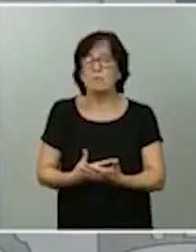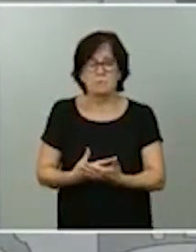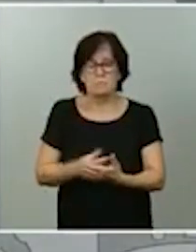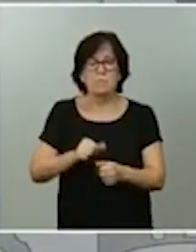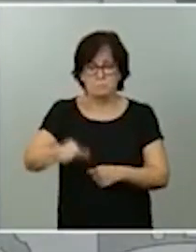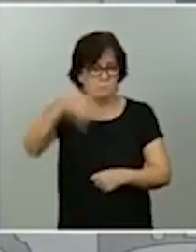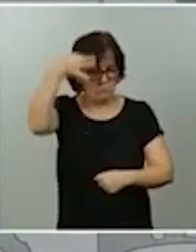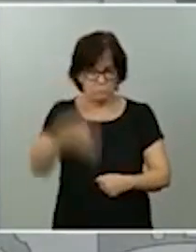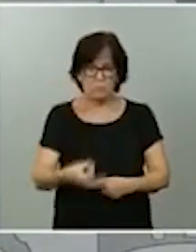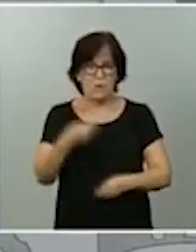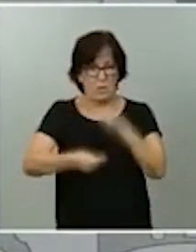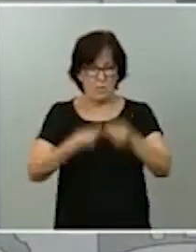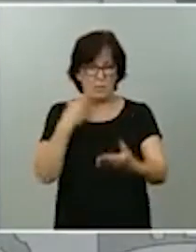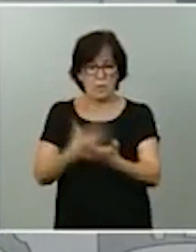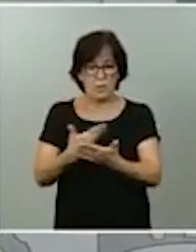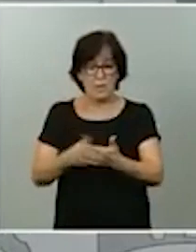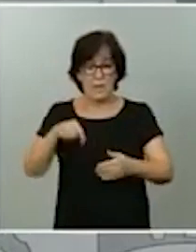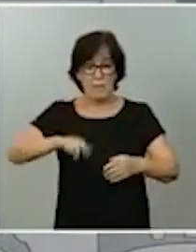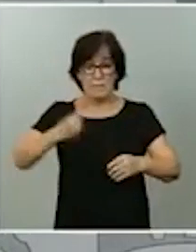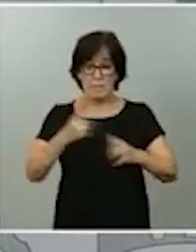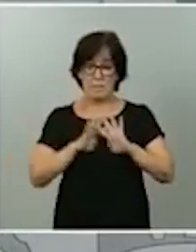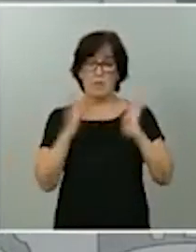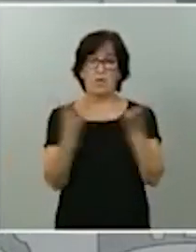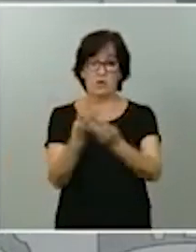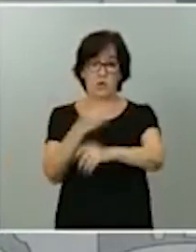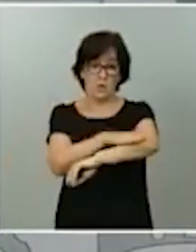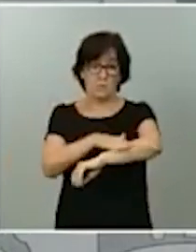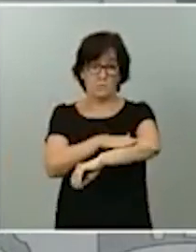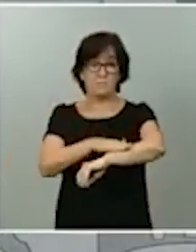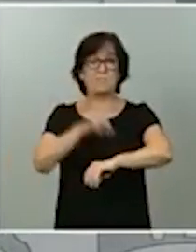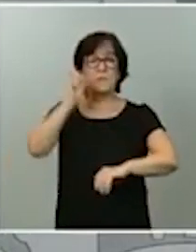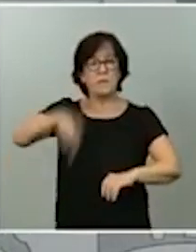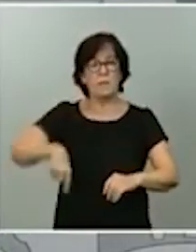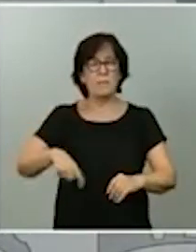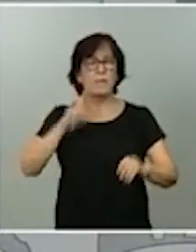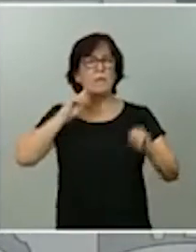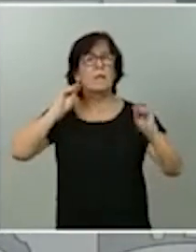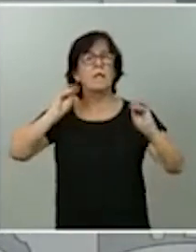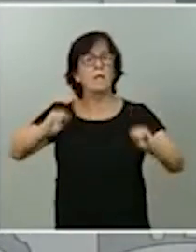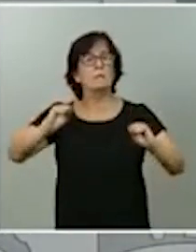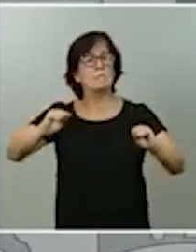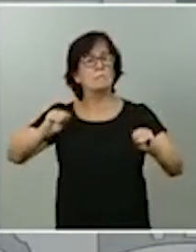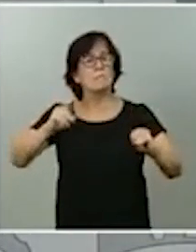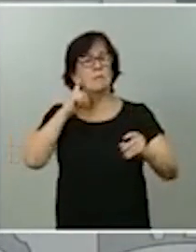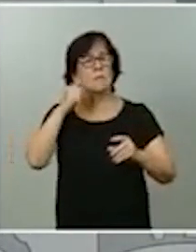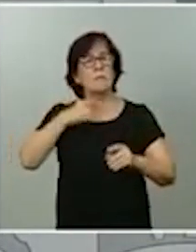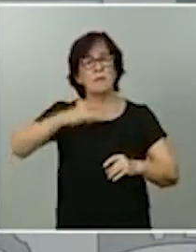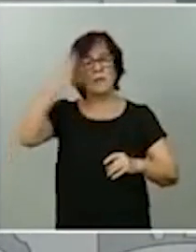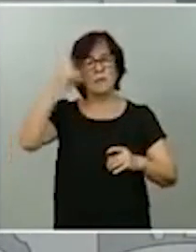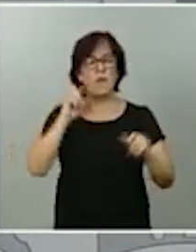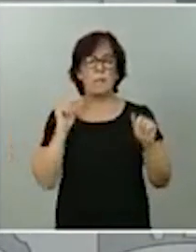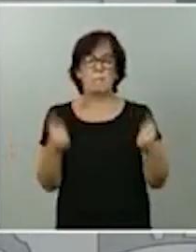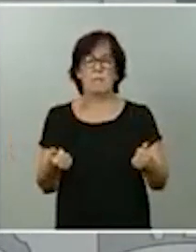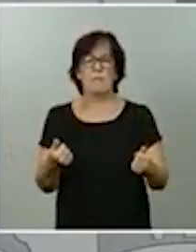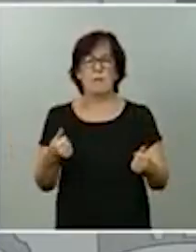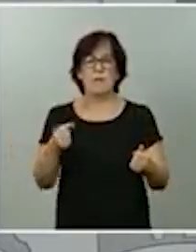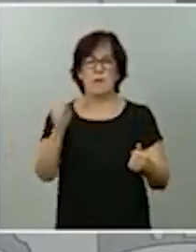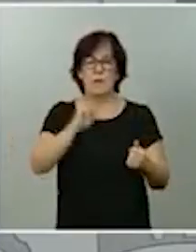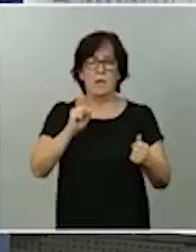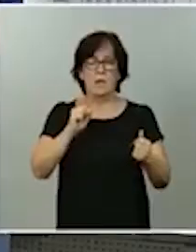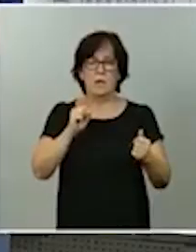En este primer Consejo de Ministros también hemos resaltado la idea de que estamos comenzando un año que desarrollará bajo